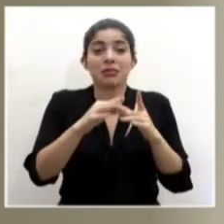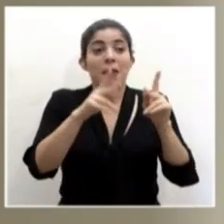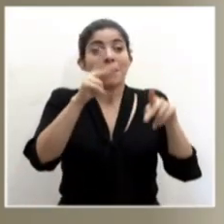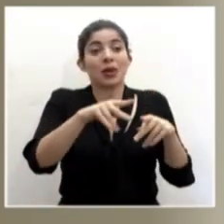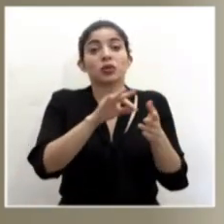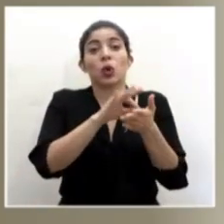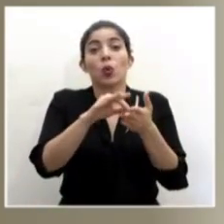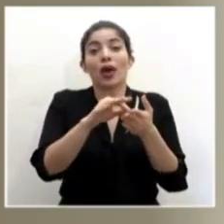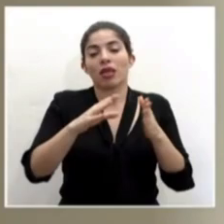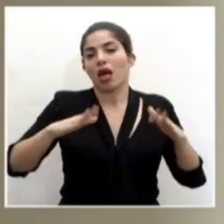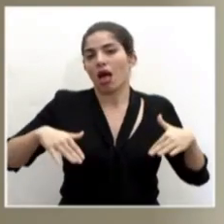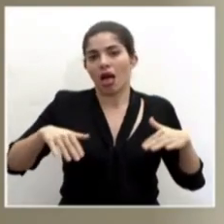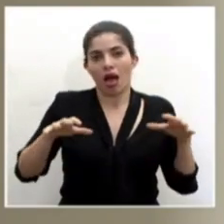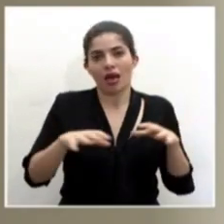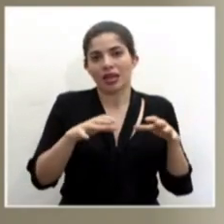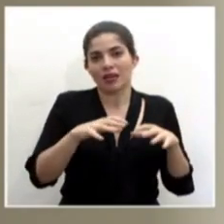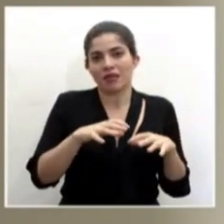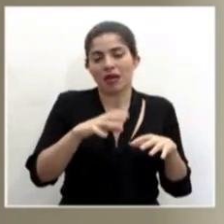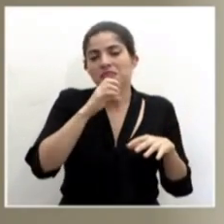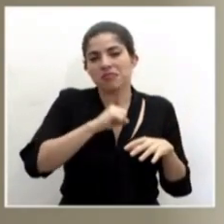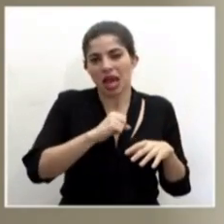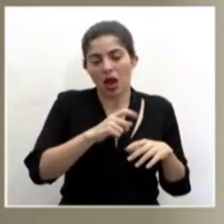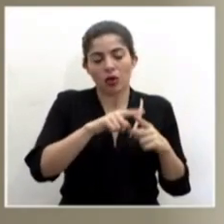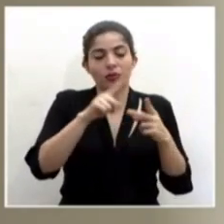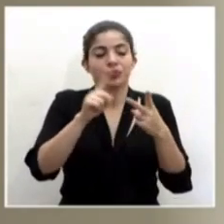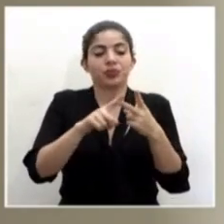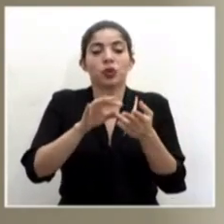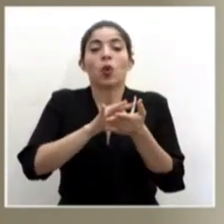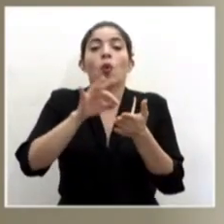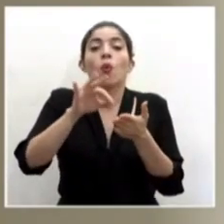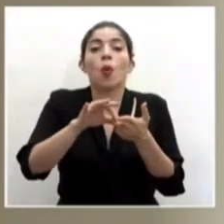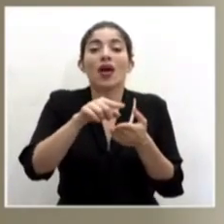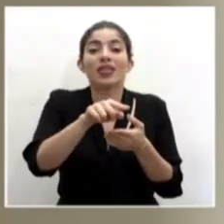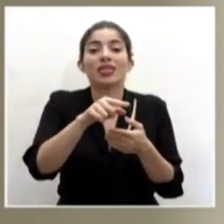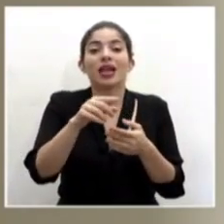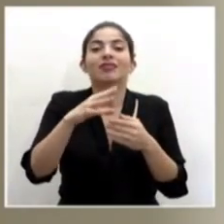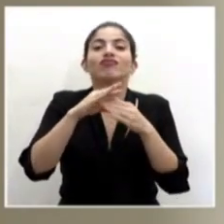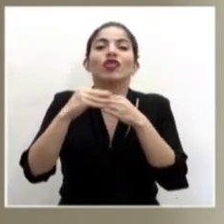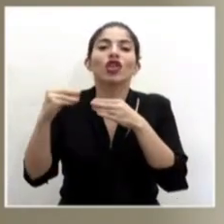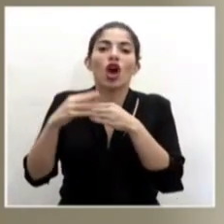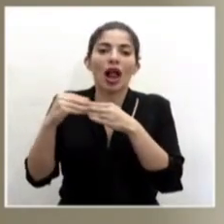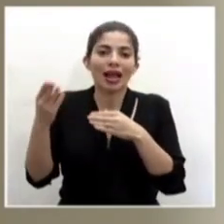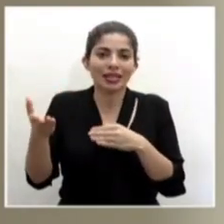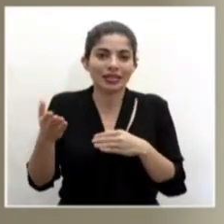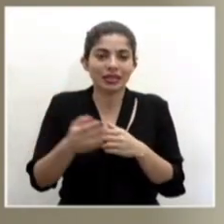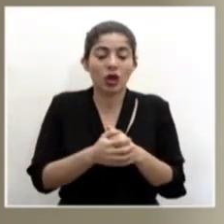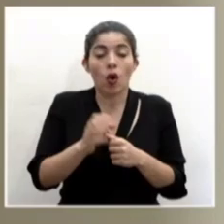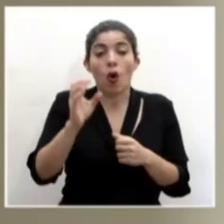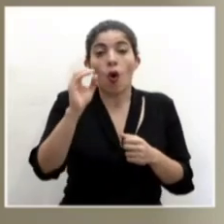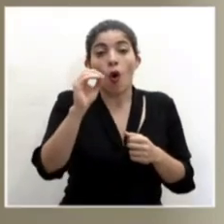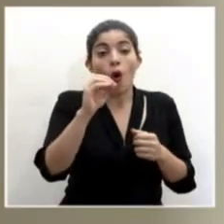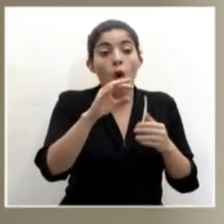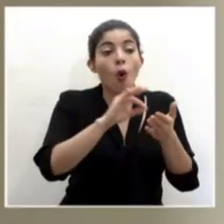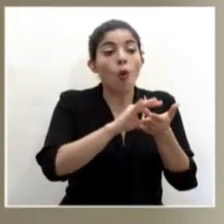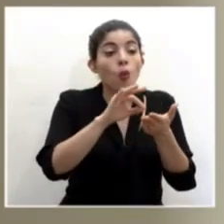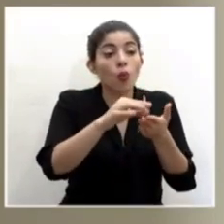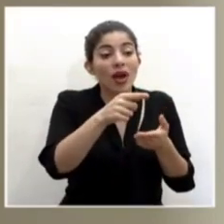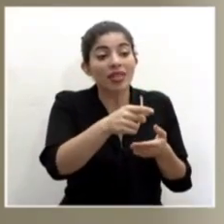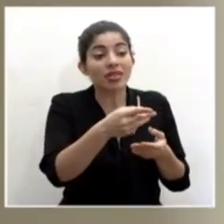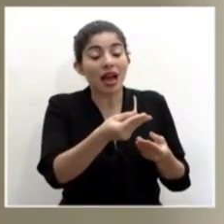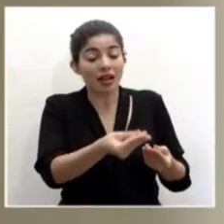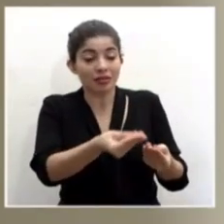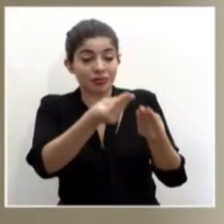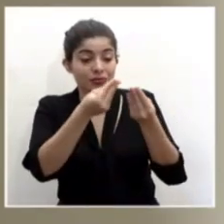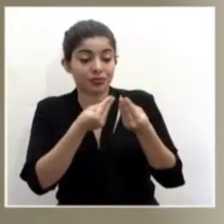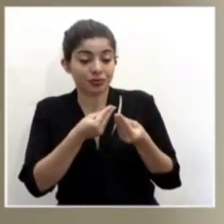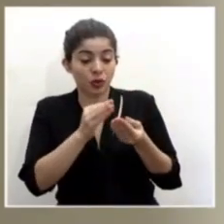están activas, cuentas que corresponden a una moneda en dólares o por ejemplo también personas que nos aportaron